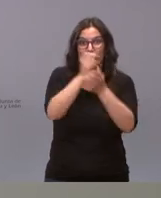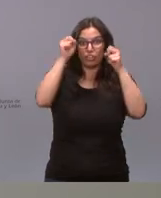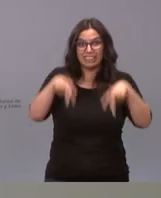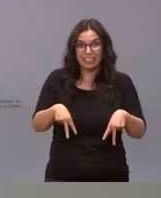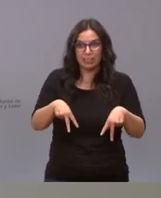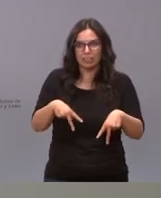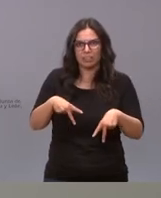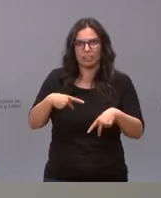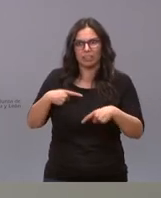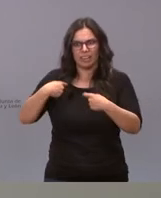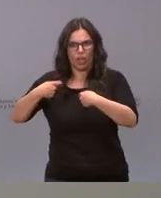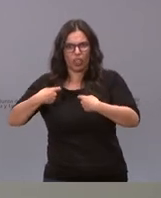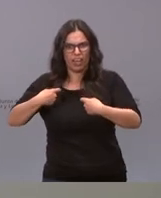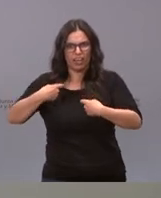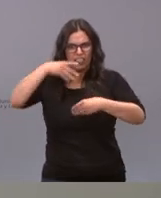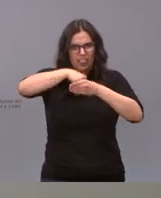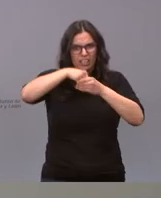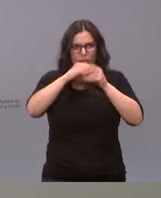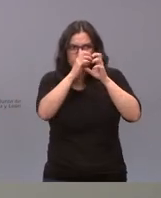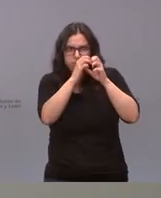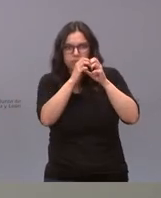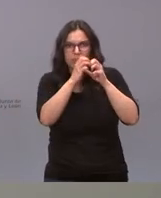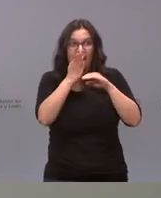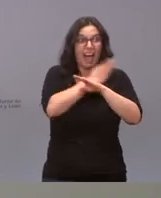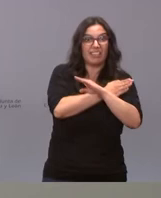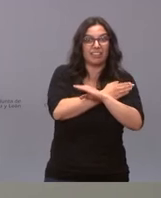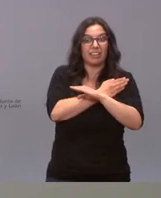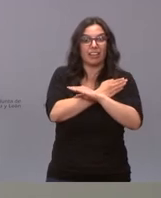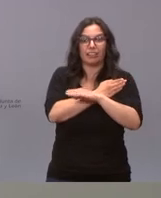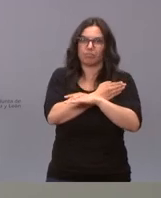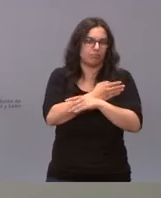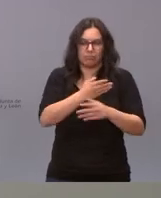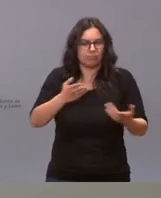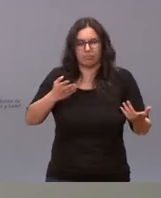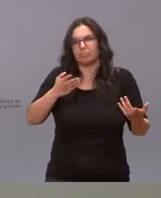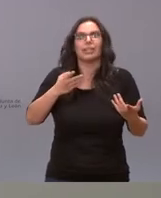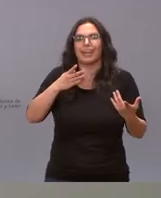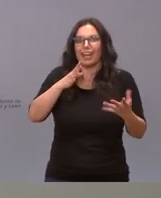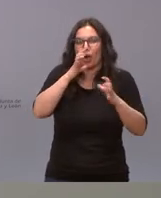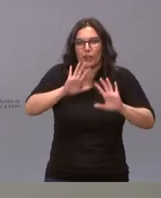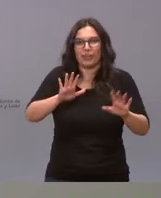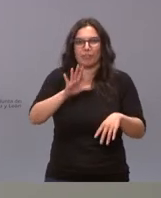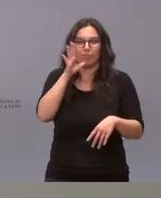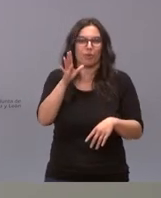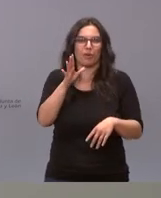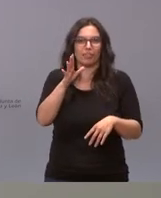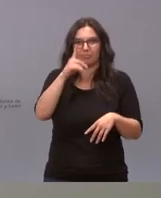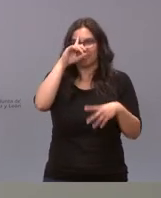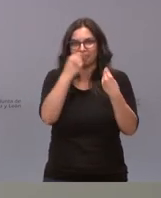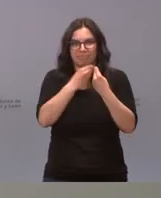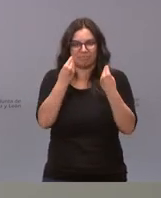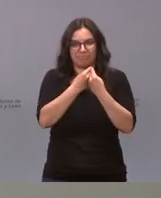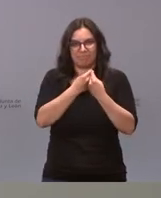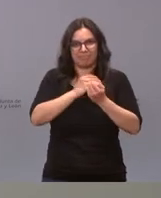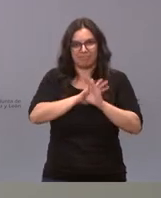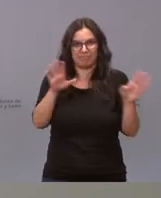negociar con el Poder Judicial previamente determinadas decisiones vamos es una perversión que creo que nosotros de luego en ella no vamos